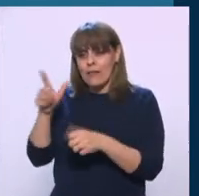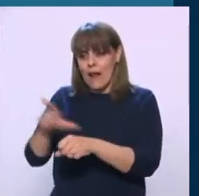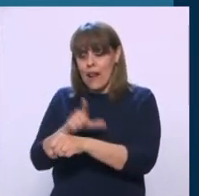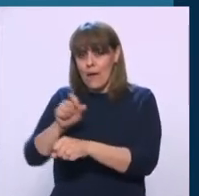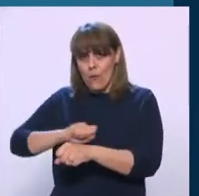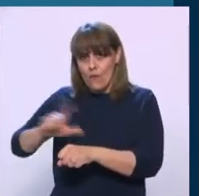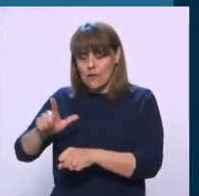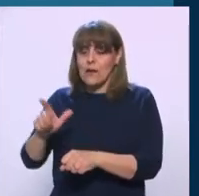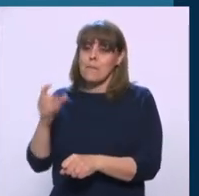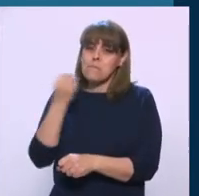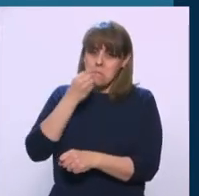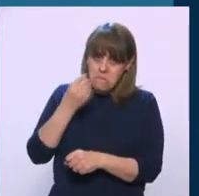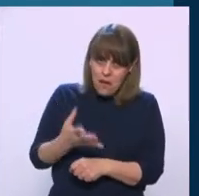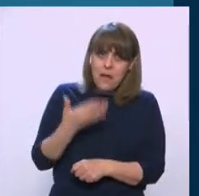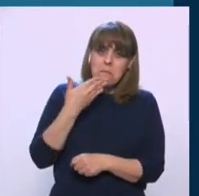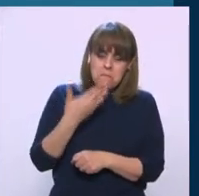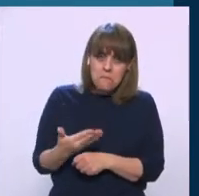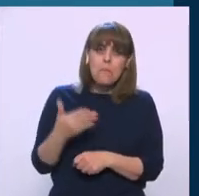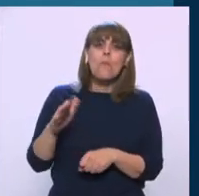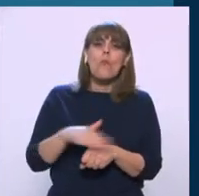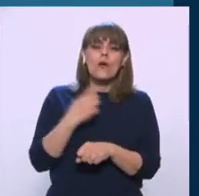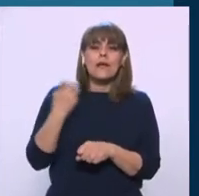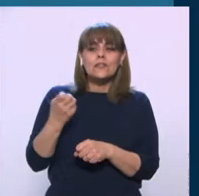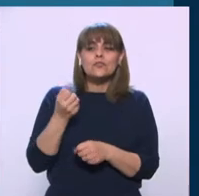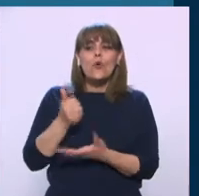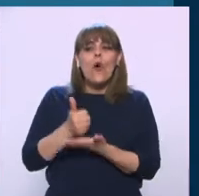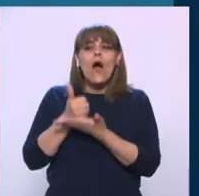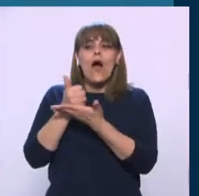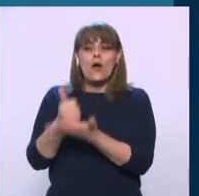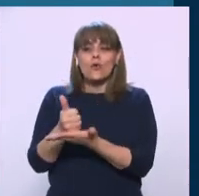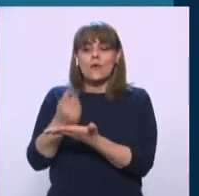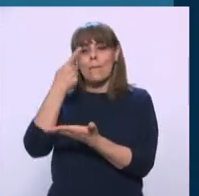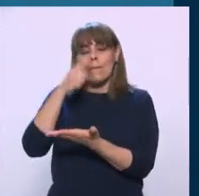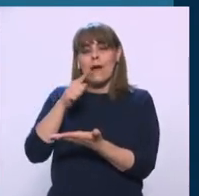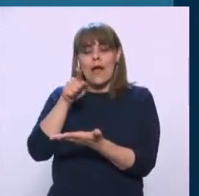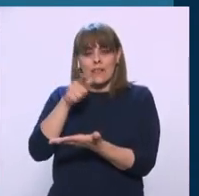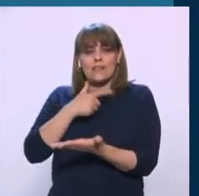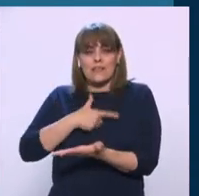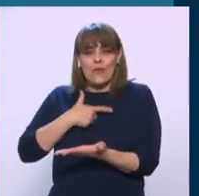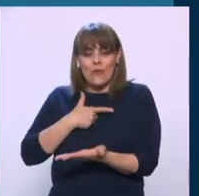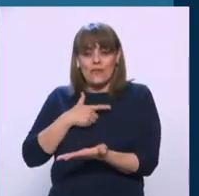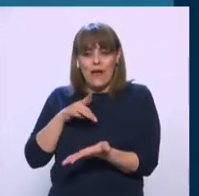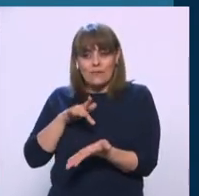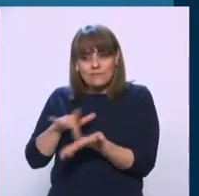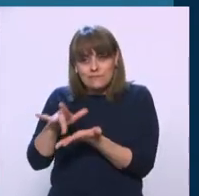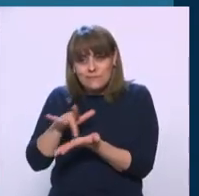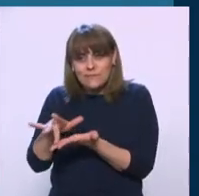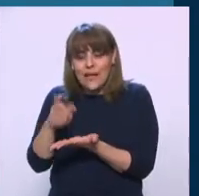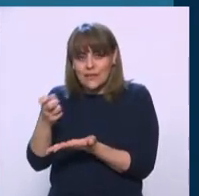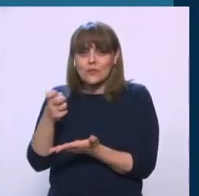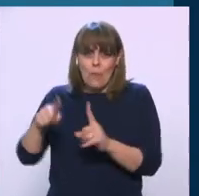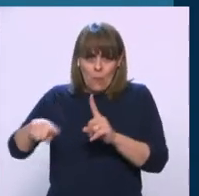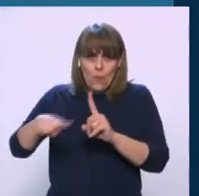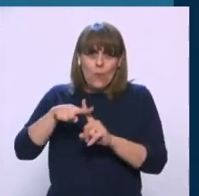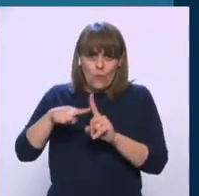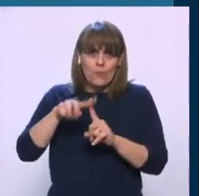padre, ¿no? Porque todo lo que sea fomento a lo que a ti te gusta, pues, es importante y es bueno.